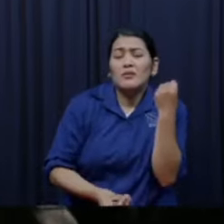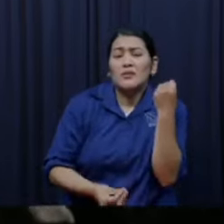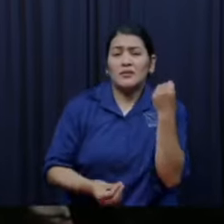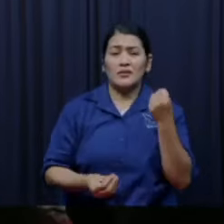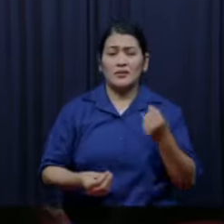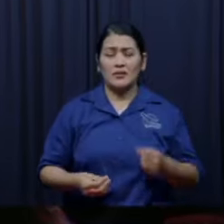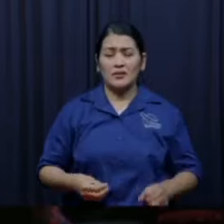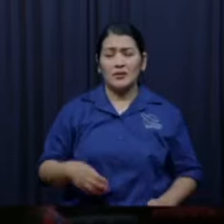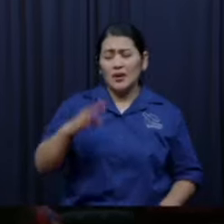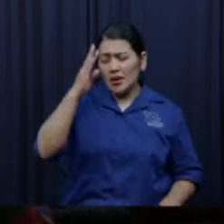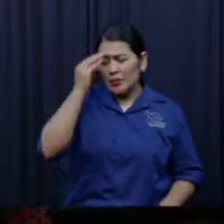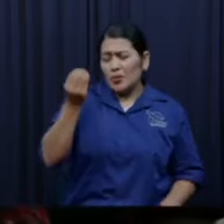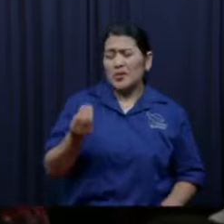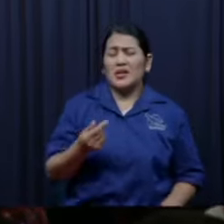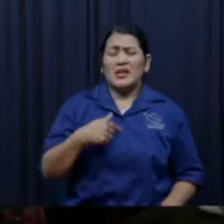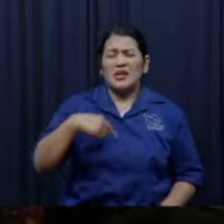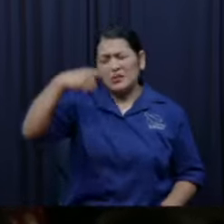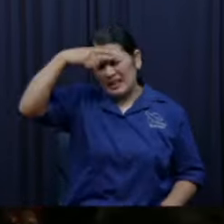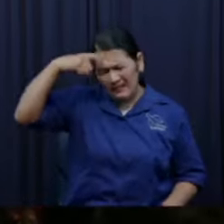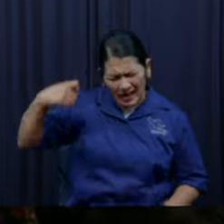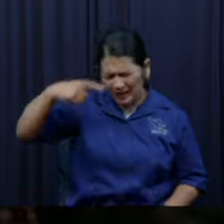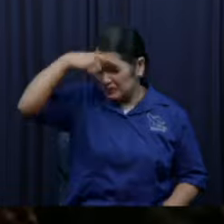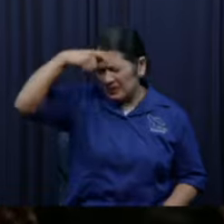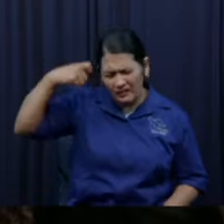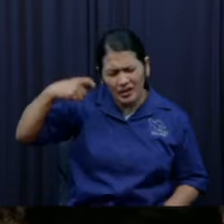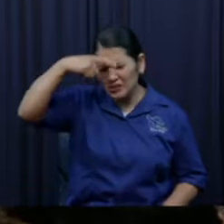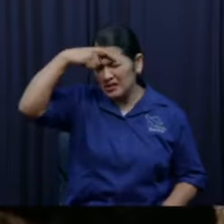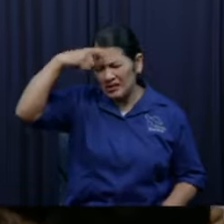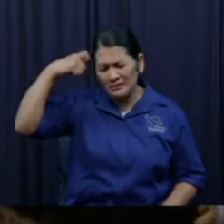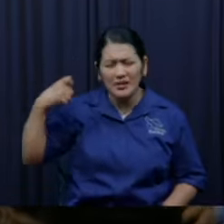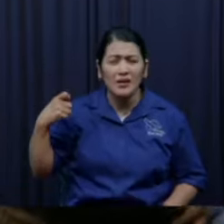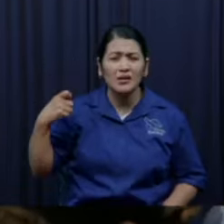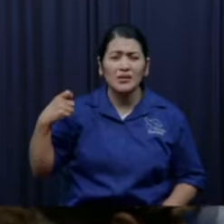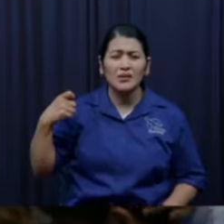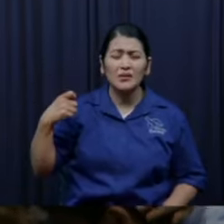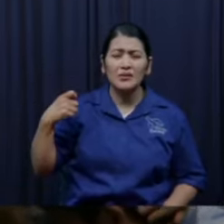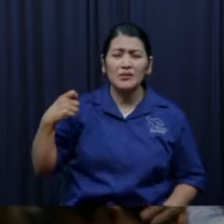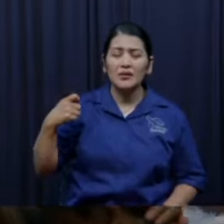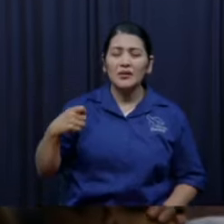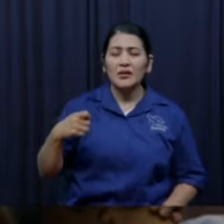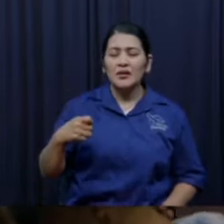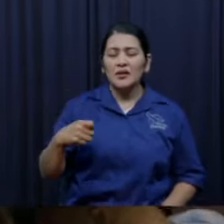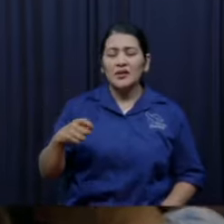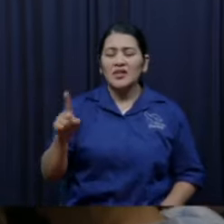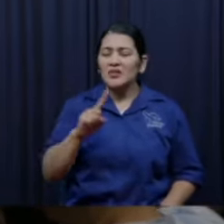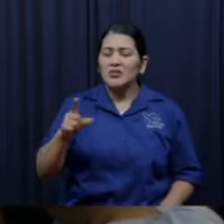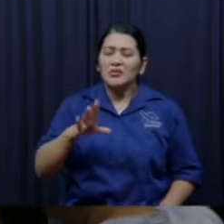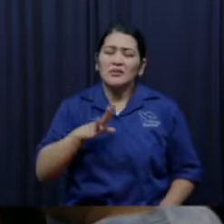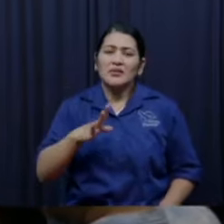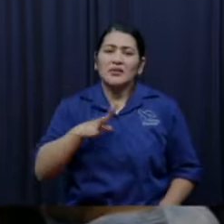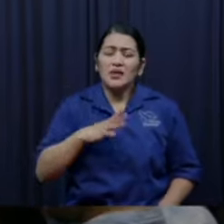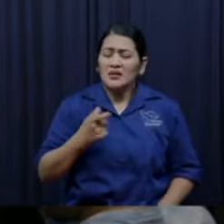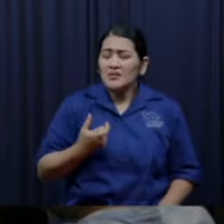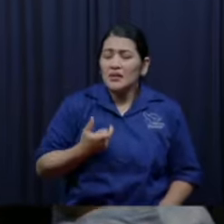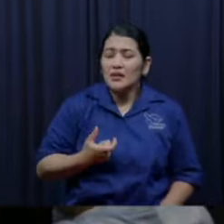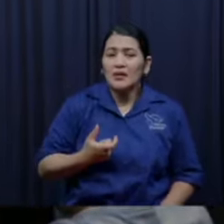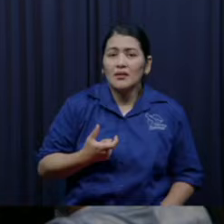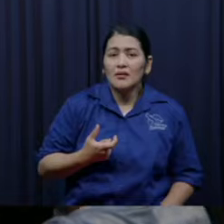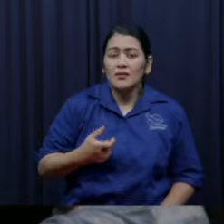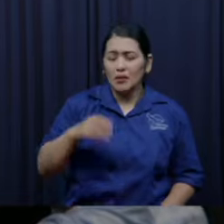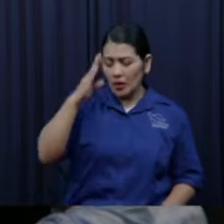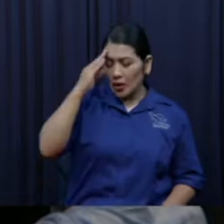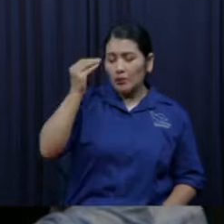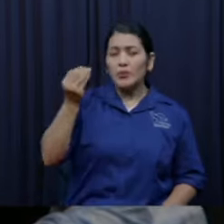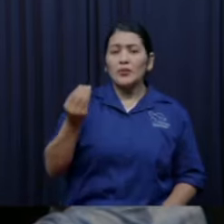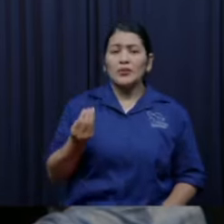¿Y por qué tanto esfuerzo y esfuerzo y esfuerzo? ¿Y por qué mis hijos no me hacen caso? Pues es una batalla. Es una batalla. No sé si